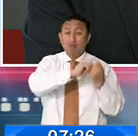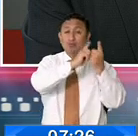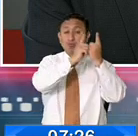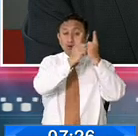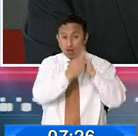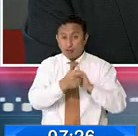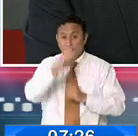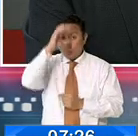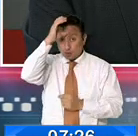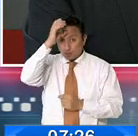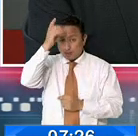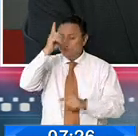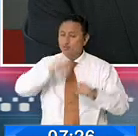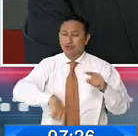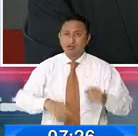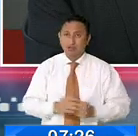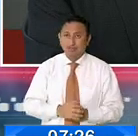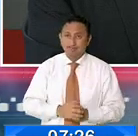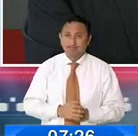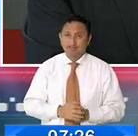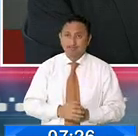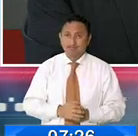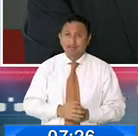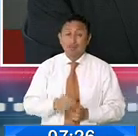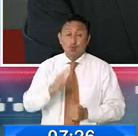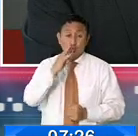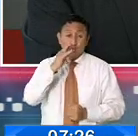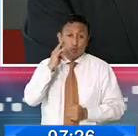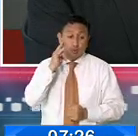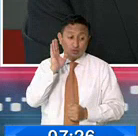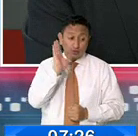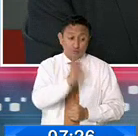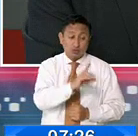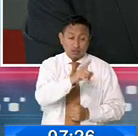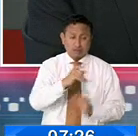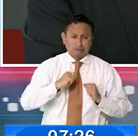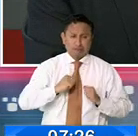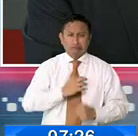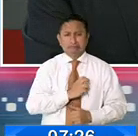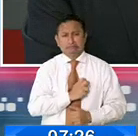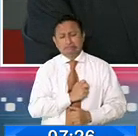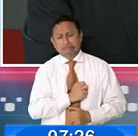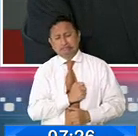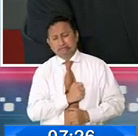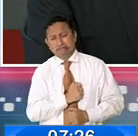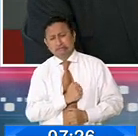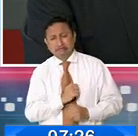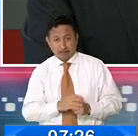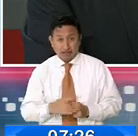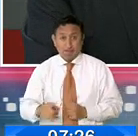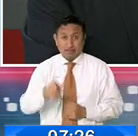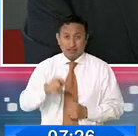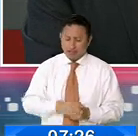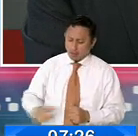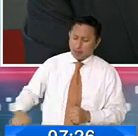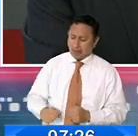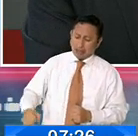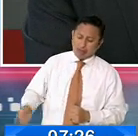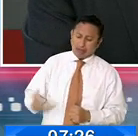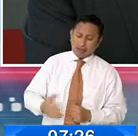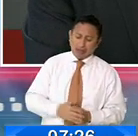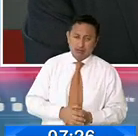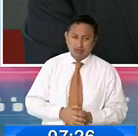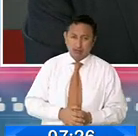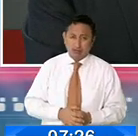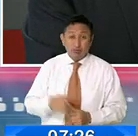culturales, no lo vamos a lograr. Y darles mejores días a los niños, que son los que más sufren, los niños que son maltratados por sus propios padres,